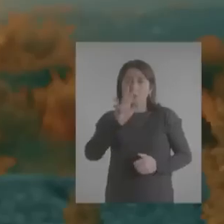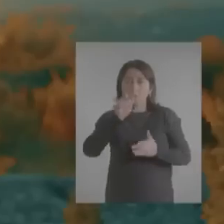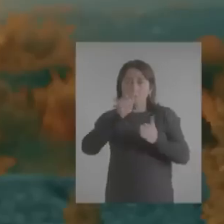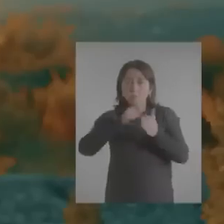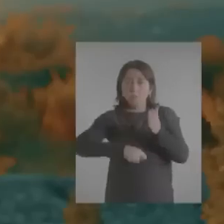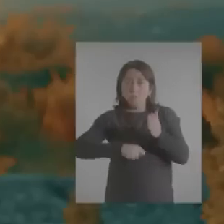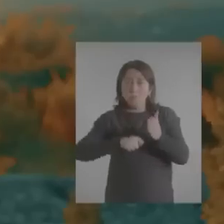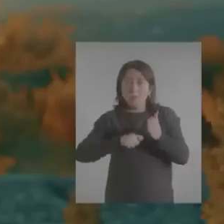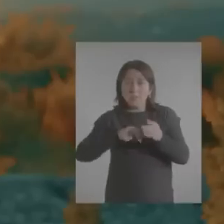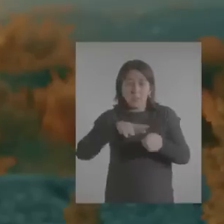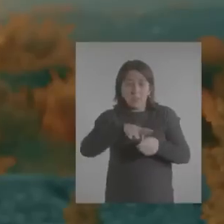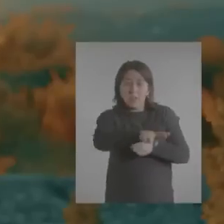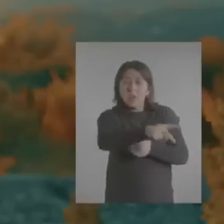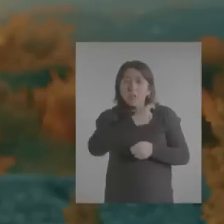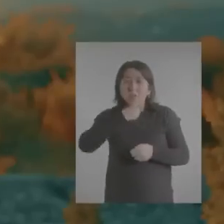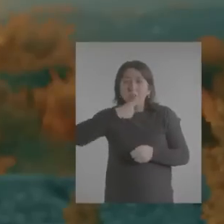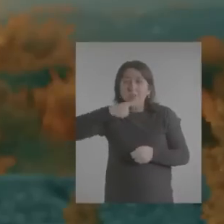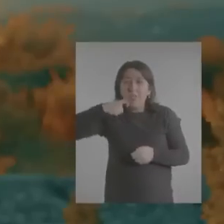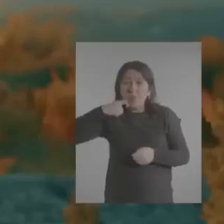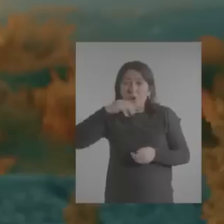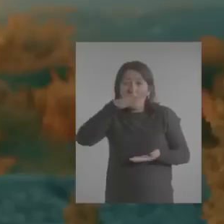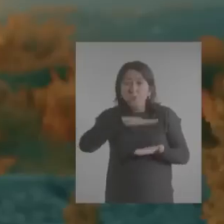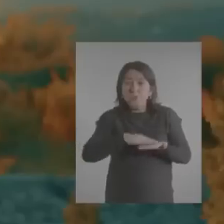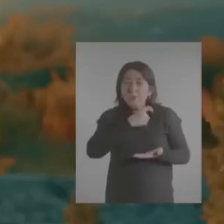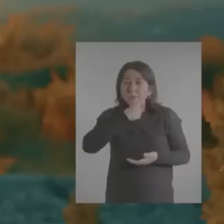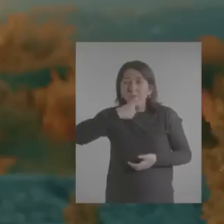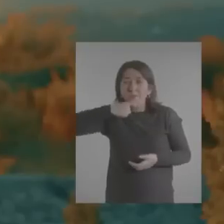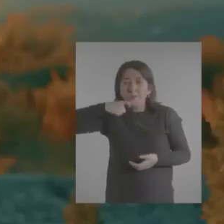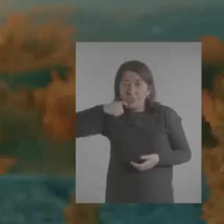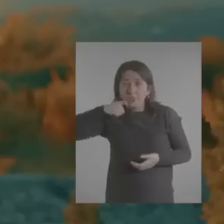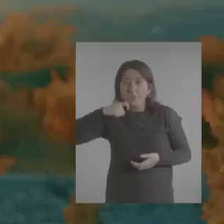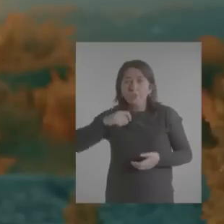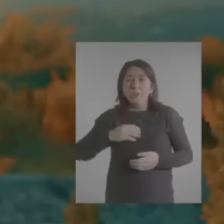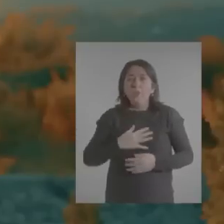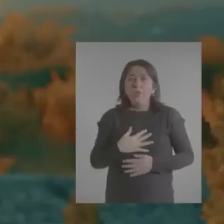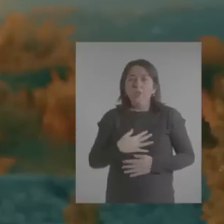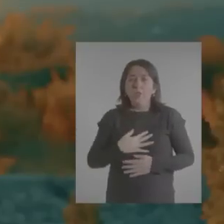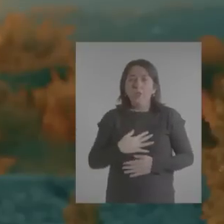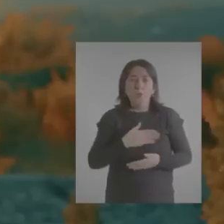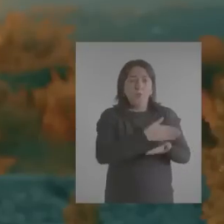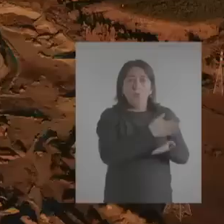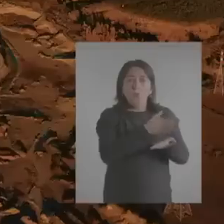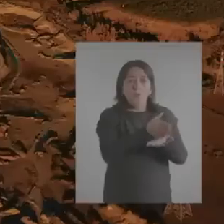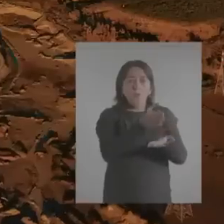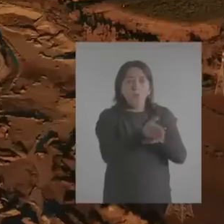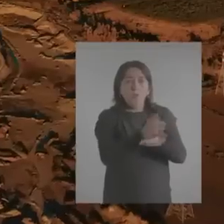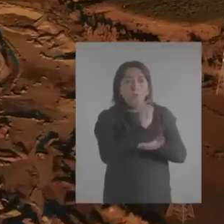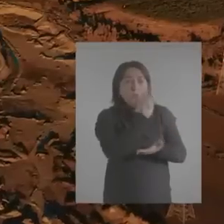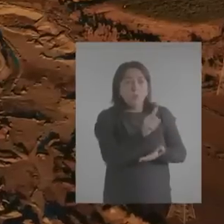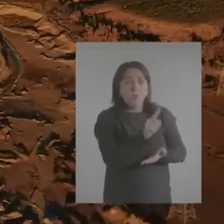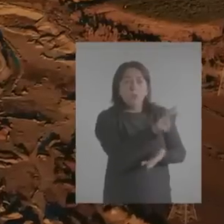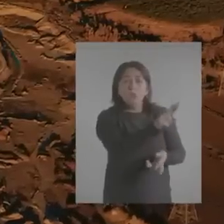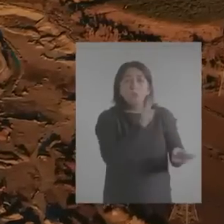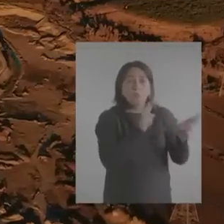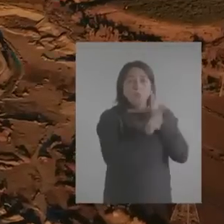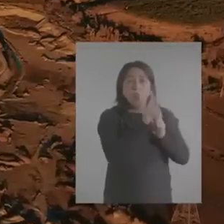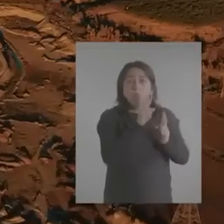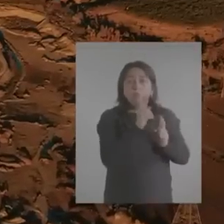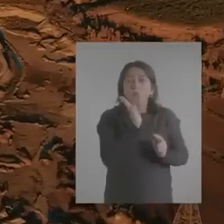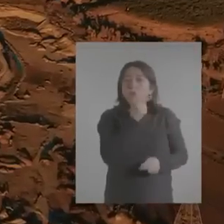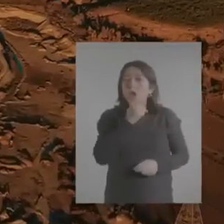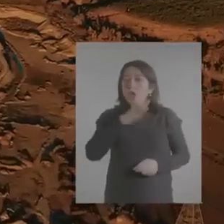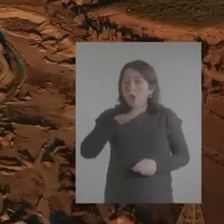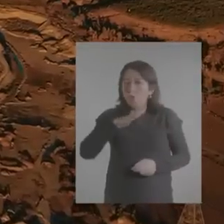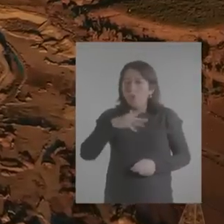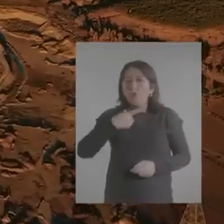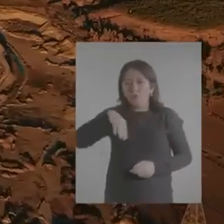Estuvimos nueve meses con el río seco. ¡Seco! Acudimos a toda la instancia y la única respuesta es